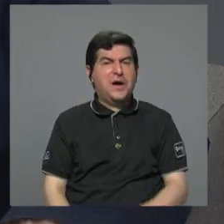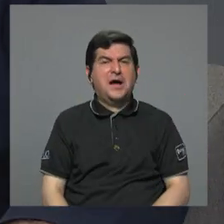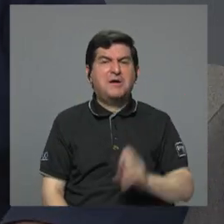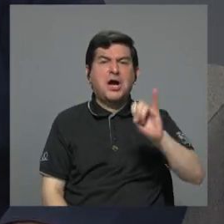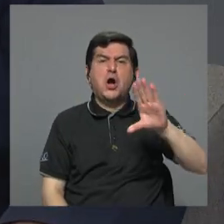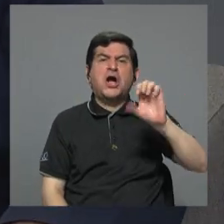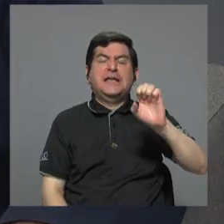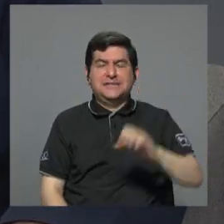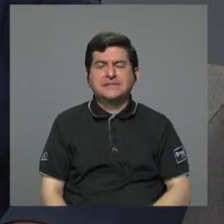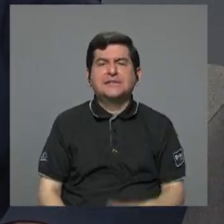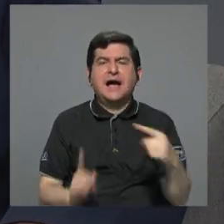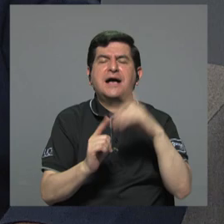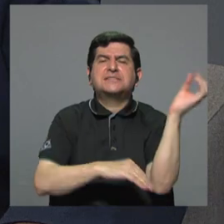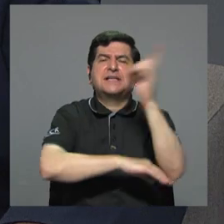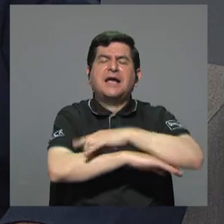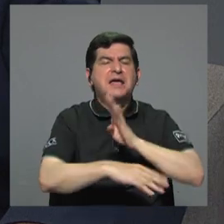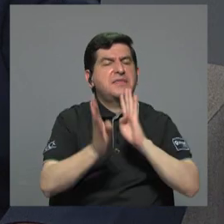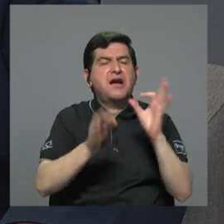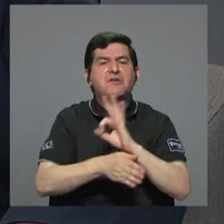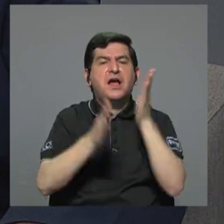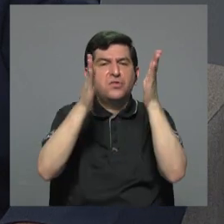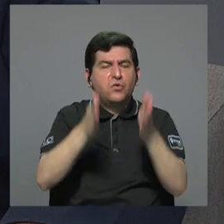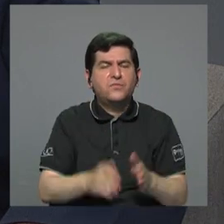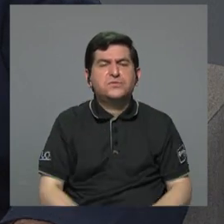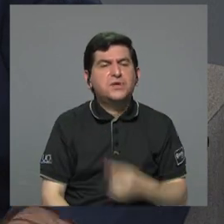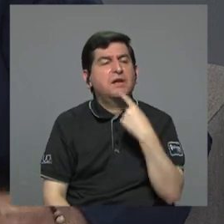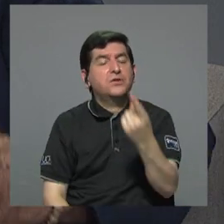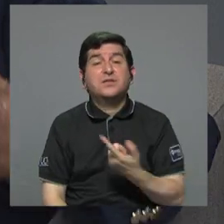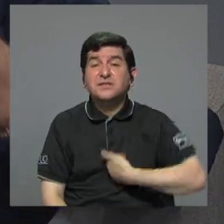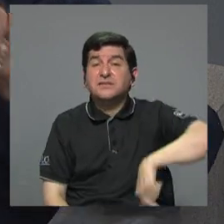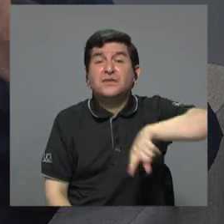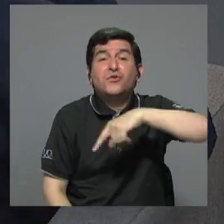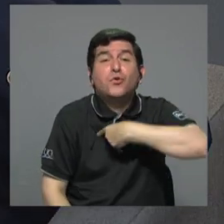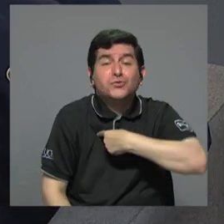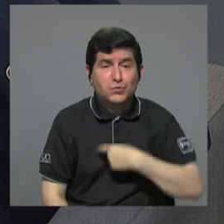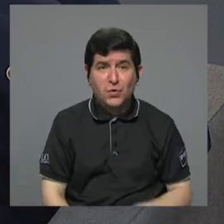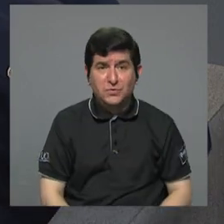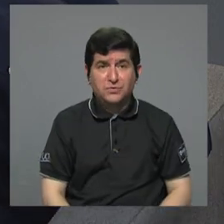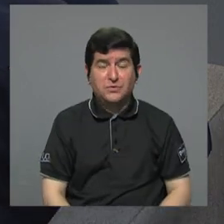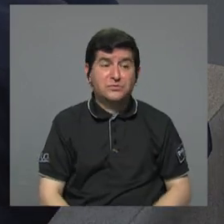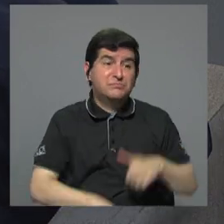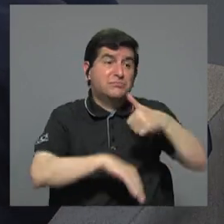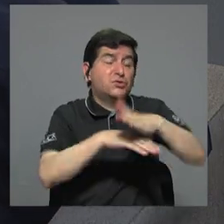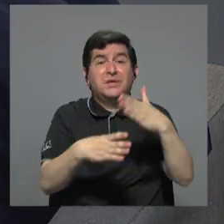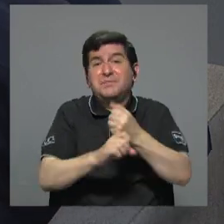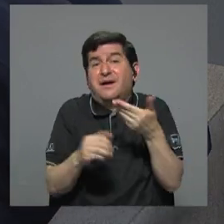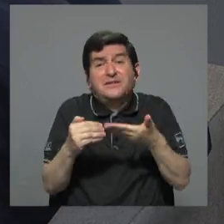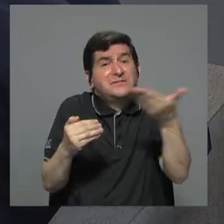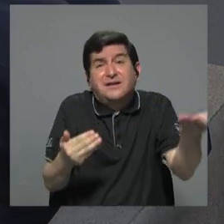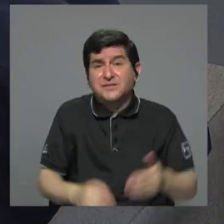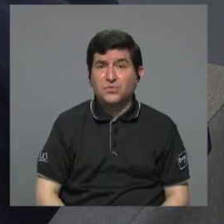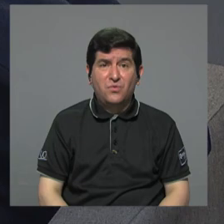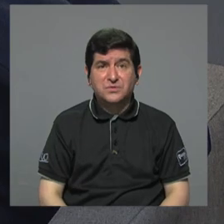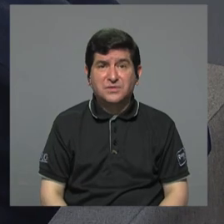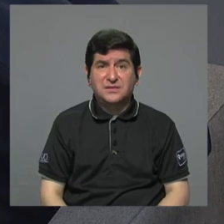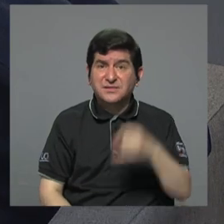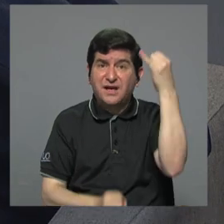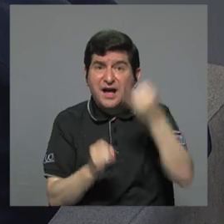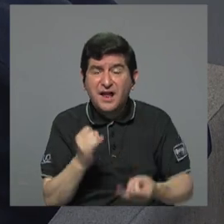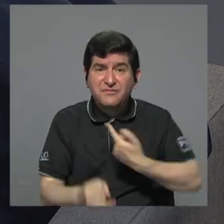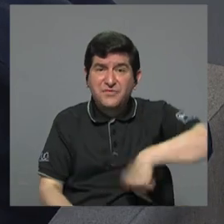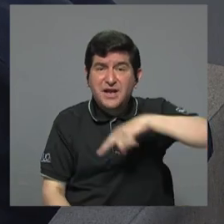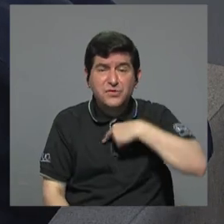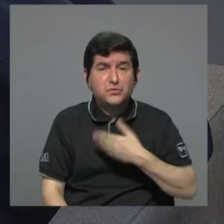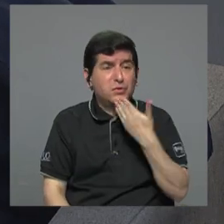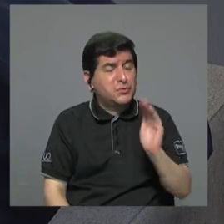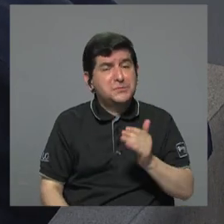ICE. Hasta que un día hablando con los funcionarios del ICE nos dice, vea, a nosotros nos mandan a hacer cosas y resulta que al final nosotros damos